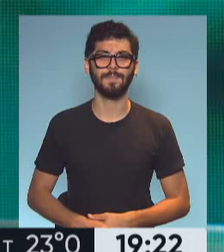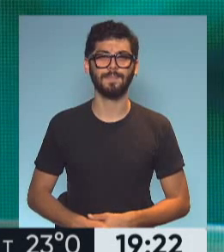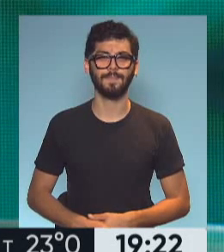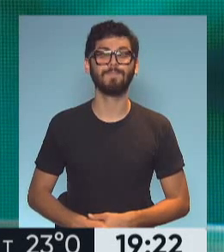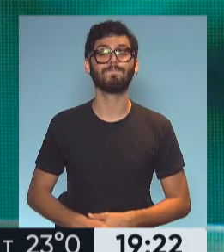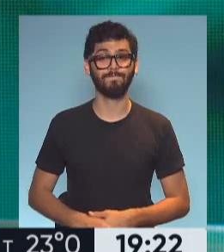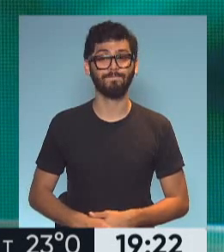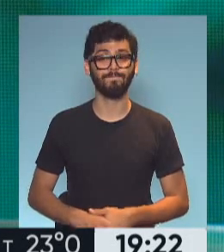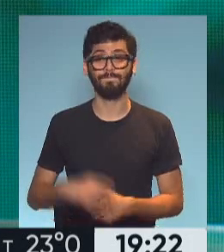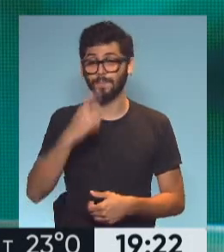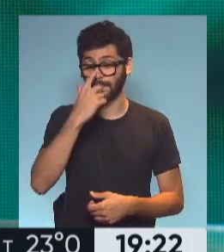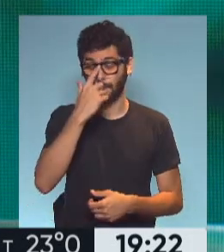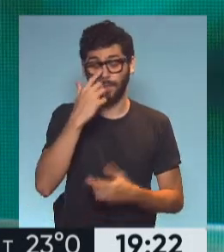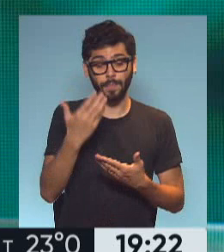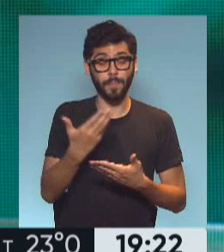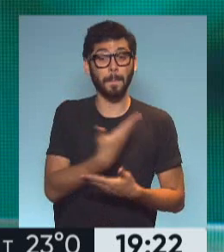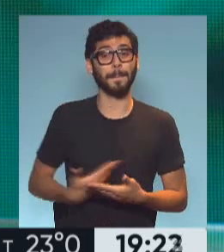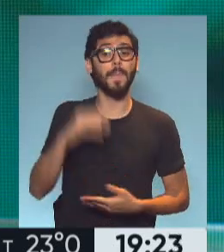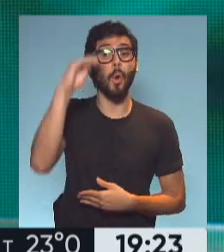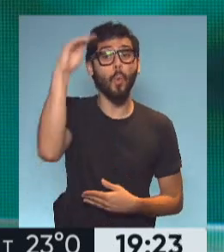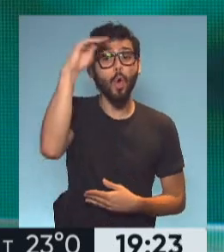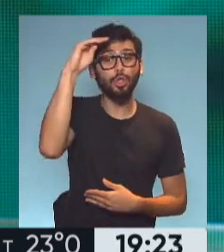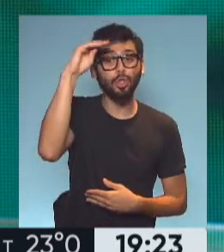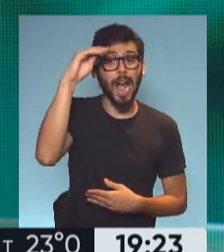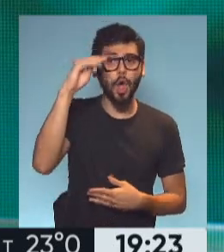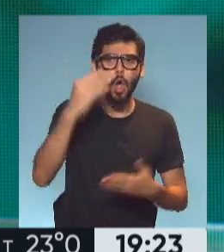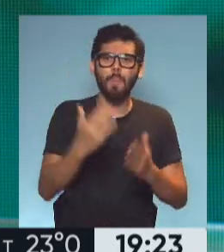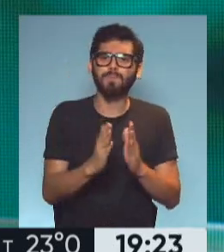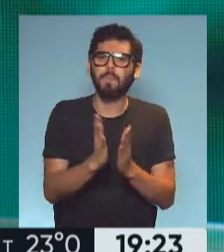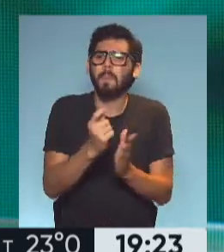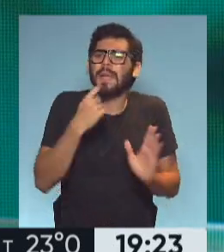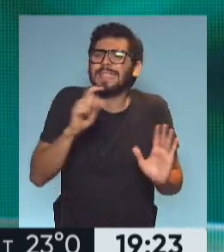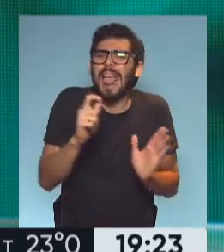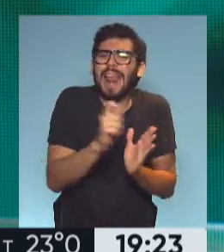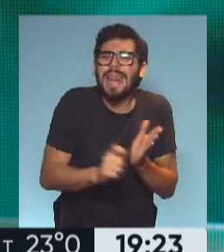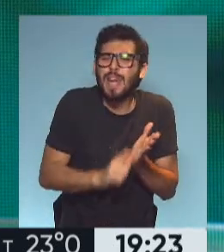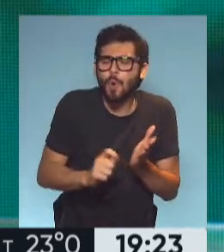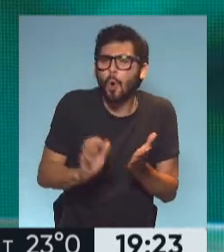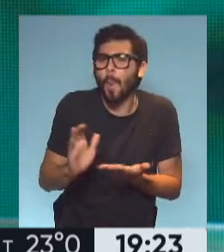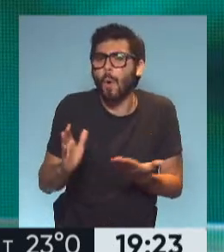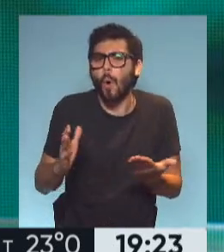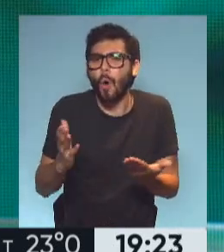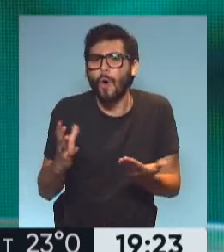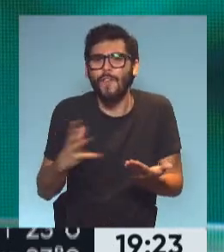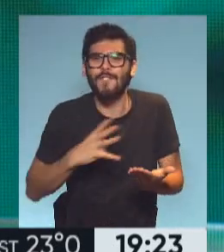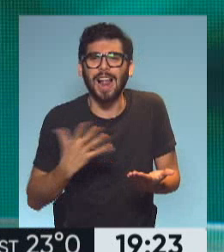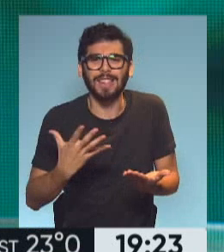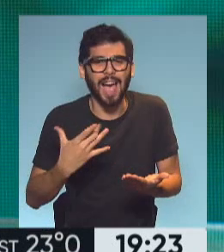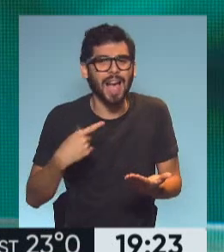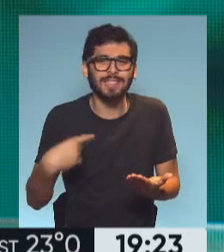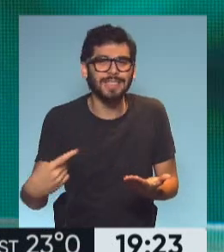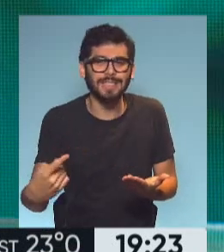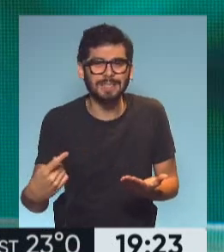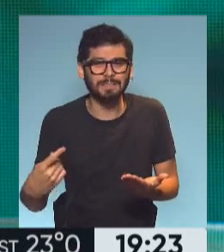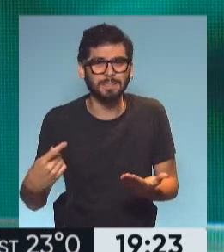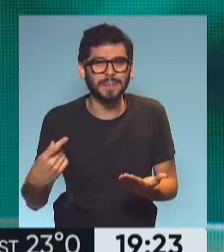El libro de la gestión de Jair Bolsonaro en Brasil siempre le falta un capítulo, siempre estamos escribiendo un capítulo nuevo. El de hoy empezaron a escribir los senadores y